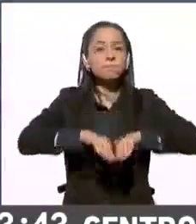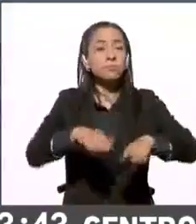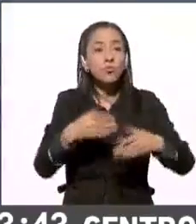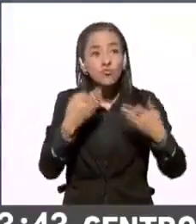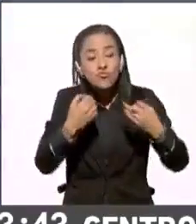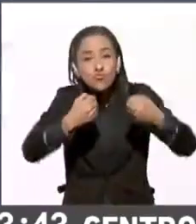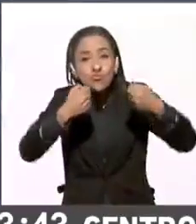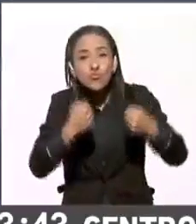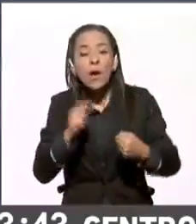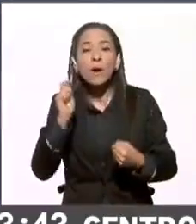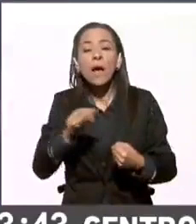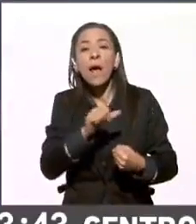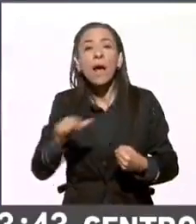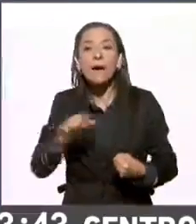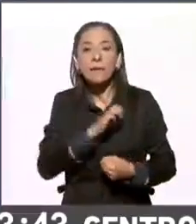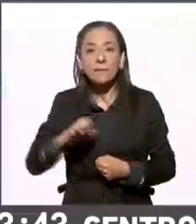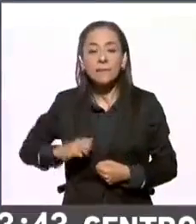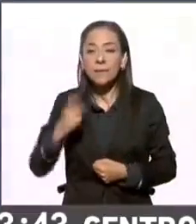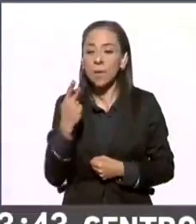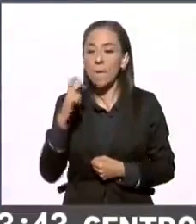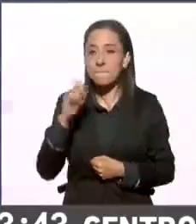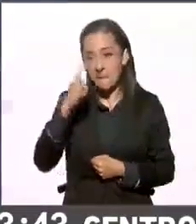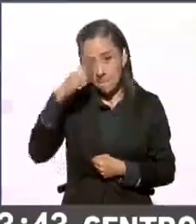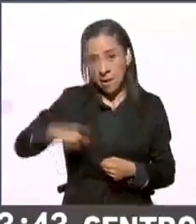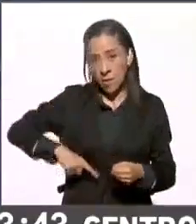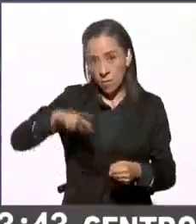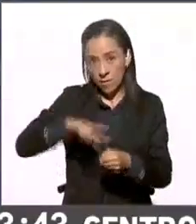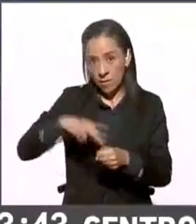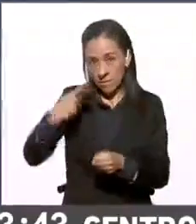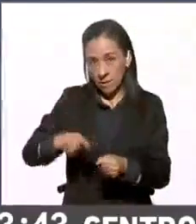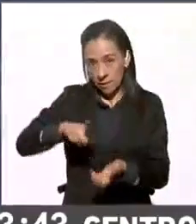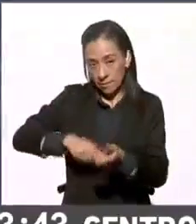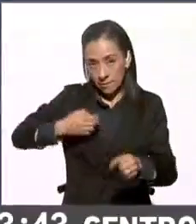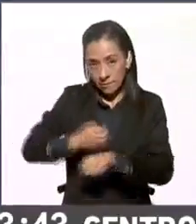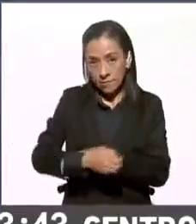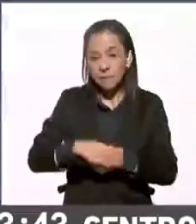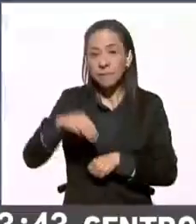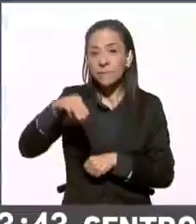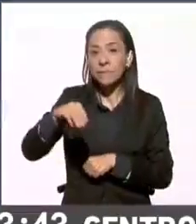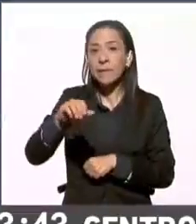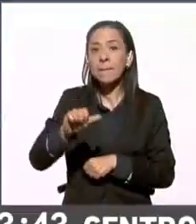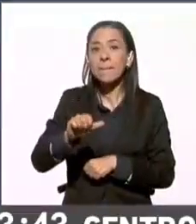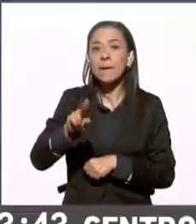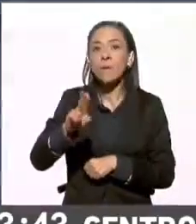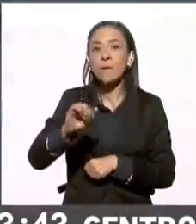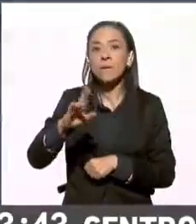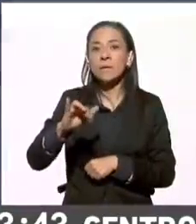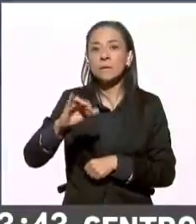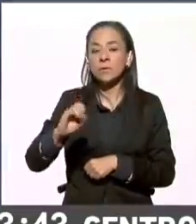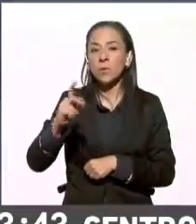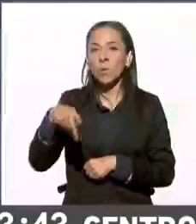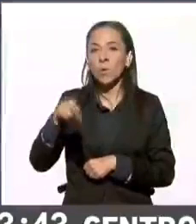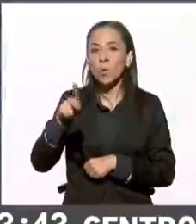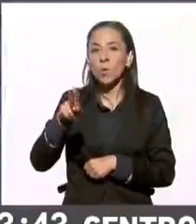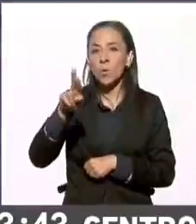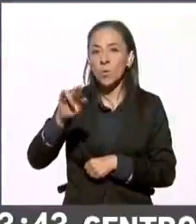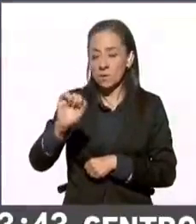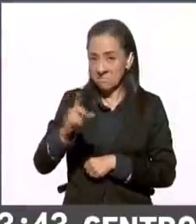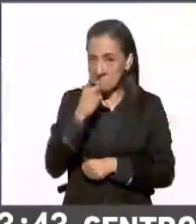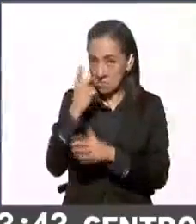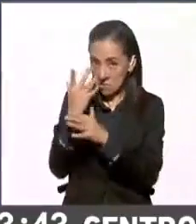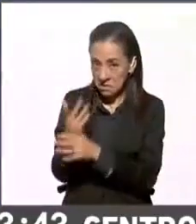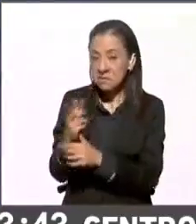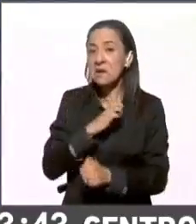tendencia a favor del candidato de Alpán a la gubernatura de la entidad, Mauricio Curi. De acuerdo con los resultados, el candidato se